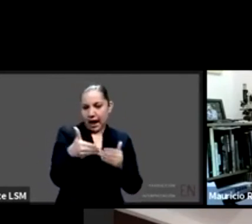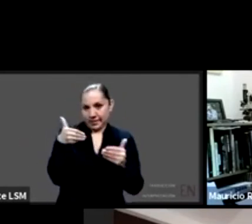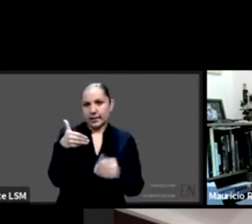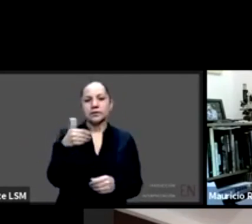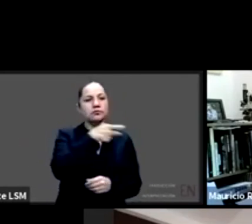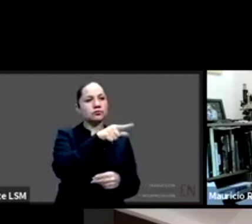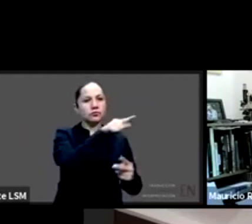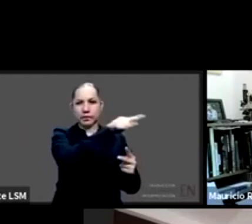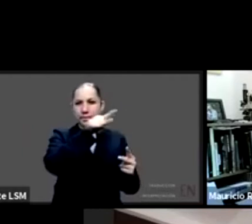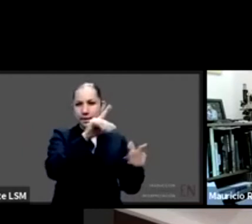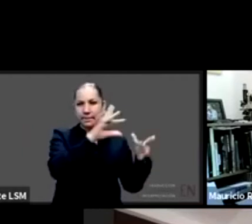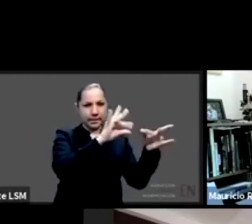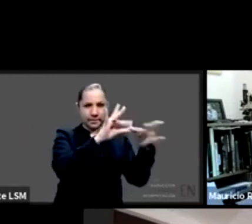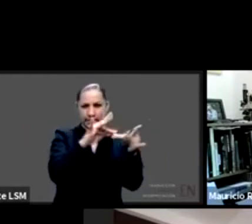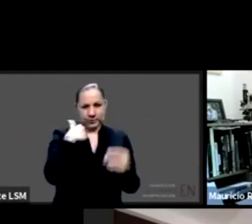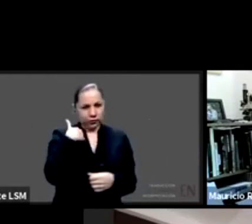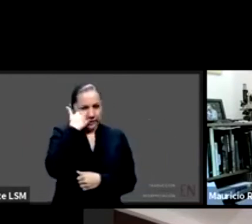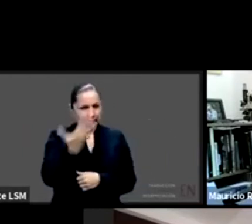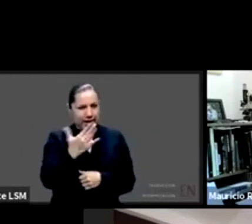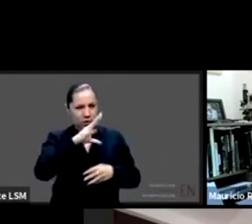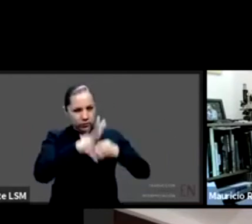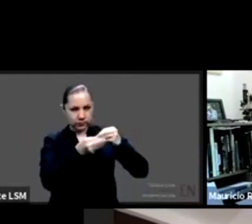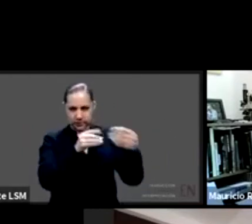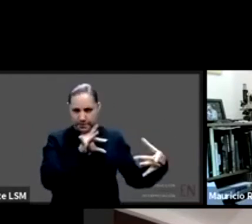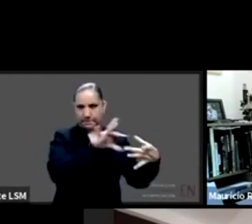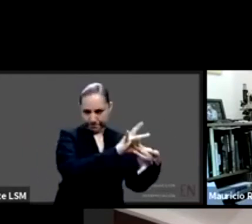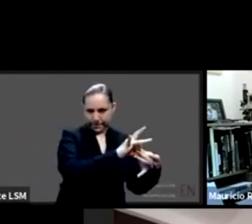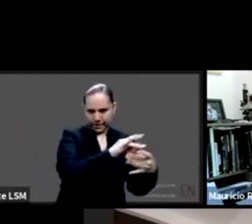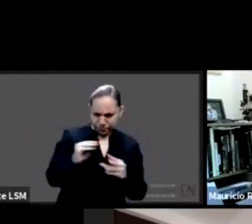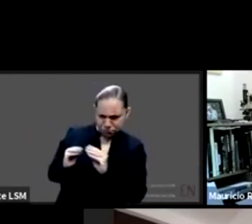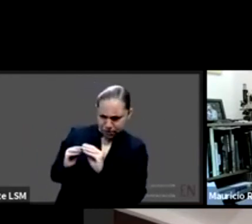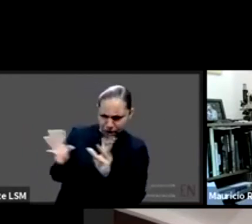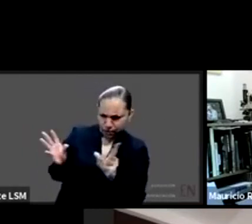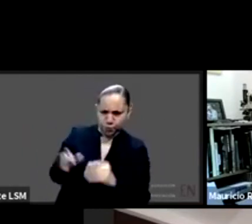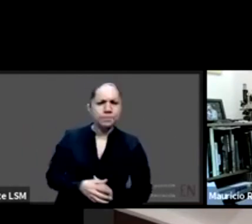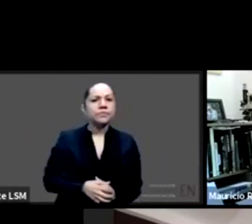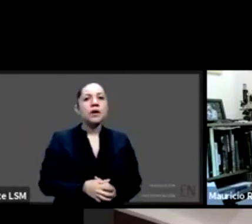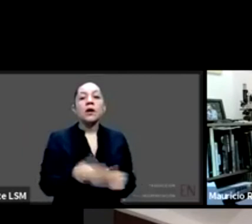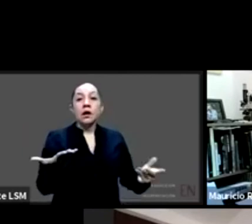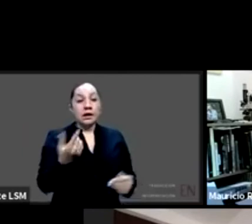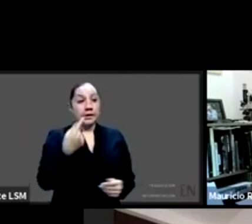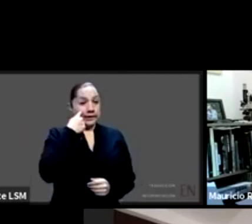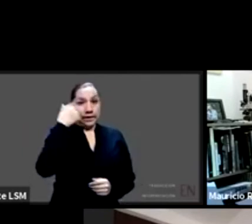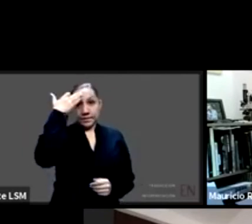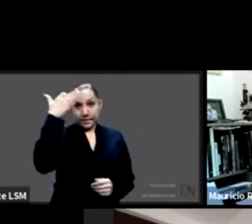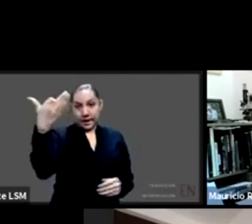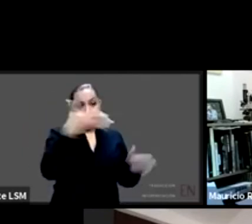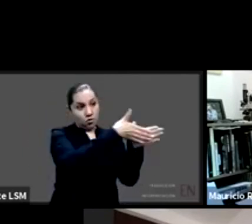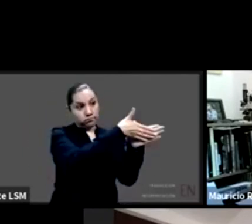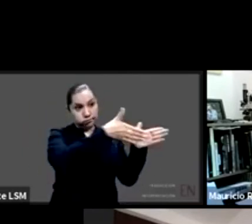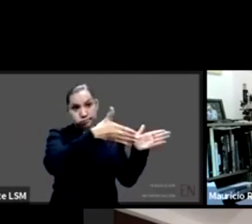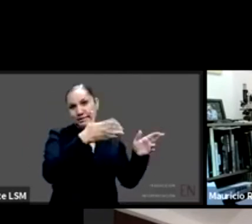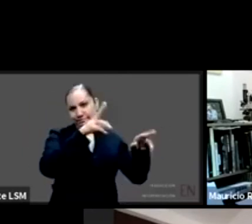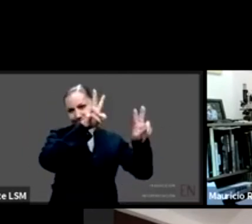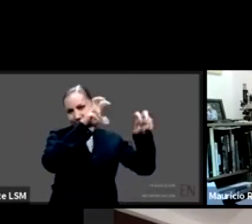y me voy a ir un poco más atrás las escuelas para profesionales de la salud y voy a